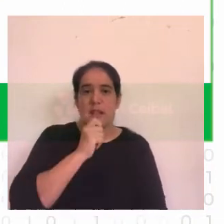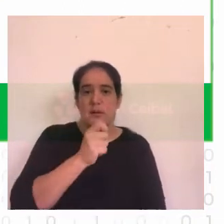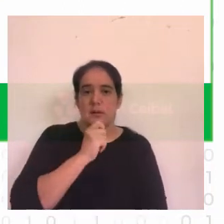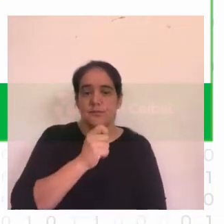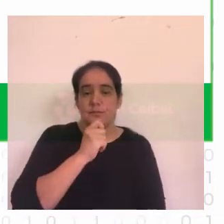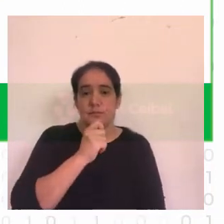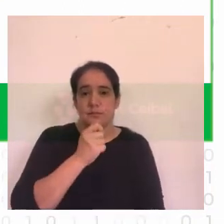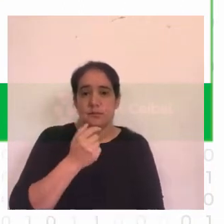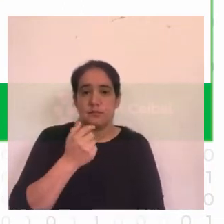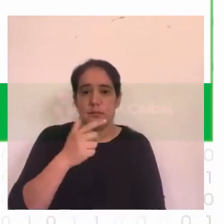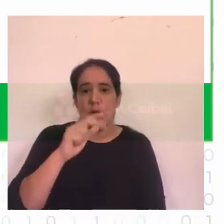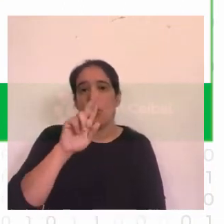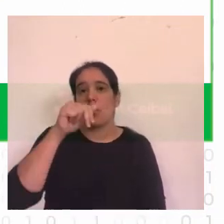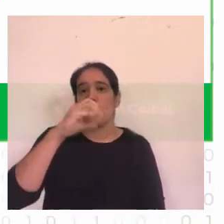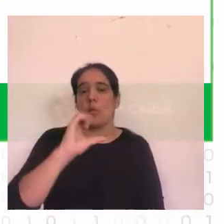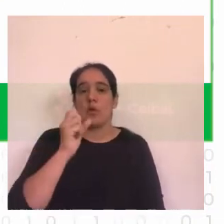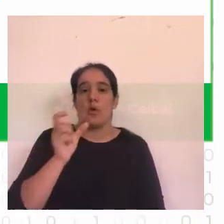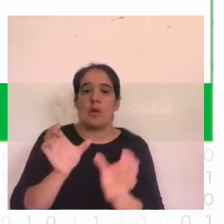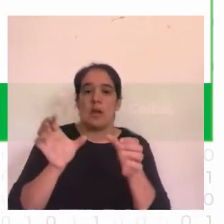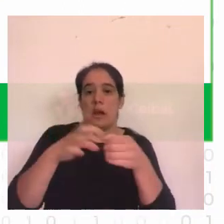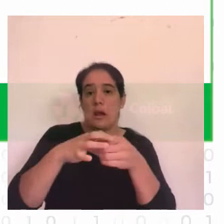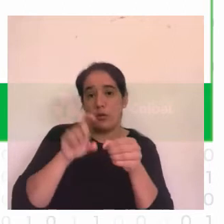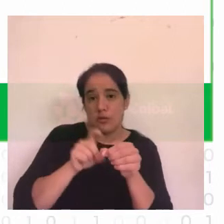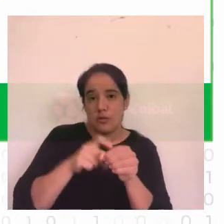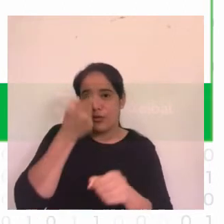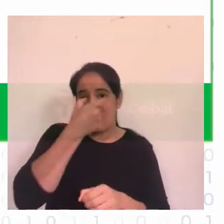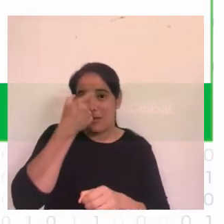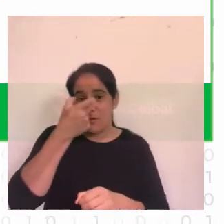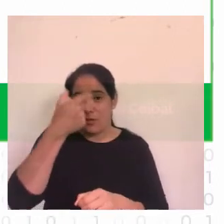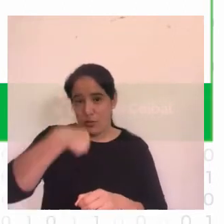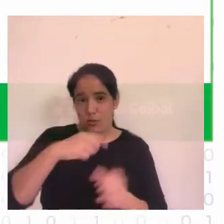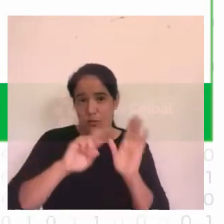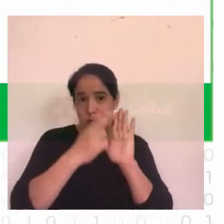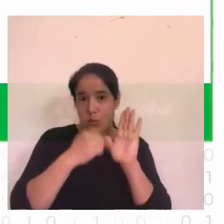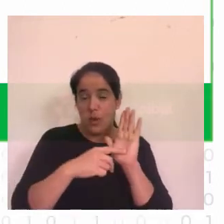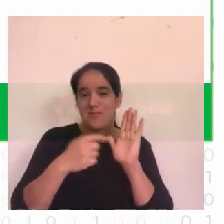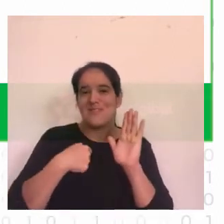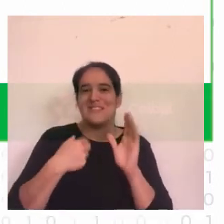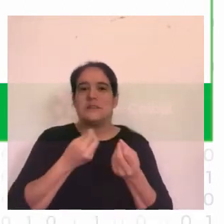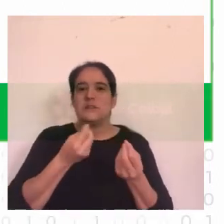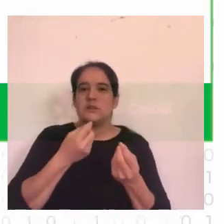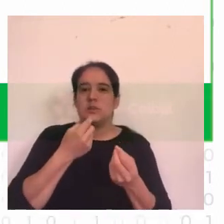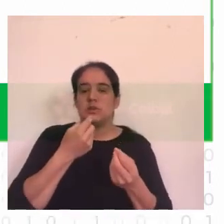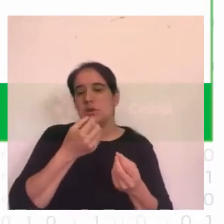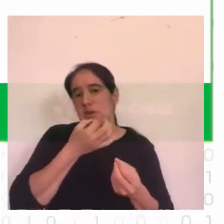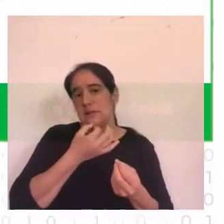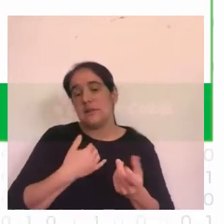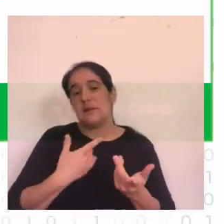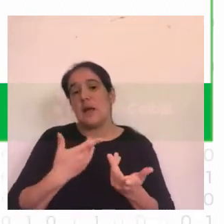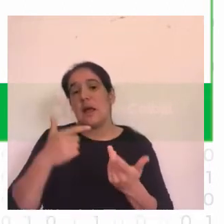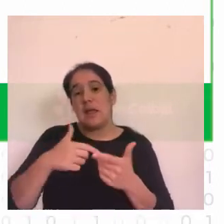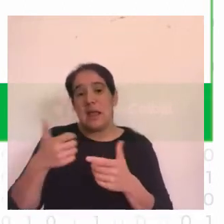UNCU la unión de ciegos del Uruguay donde nos decían que los usuarios no estaban del todo satisfechos con las aplicaciones que habían hoy en día